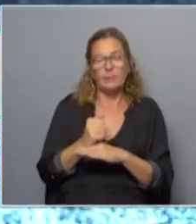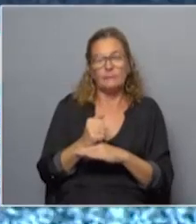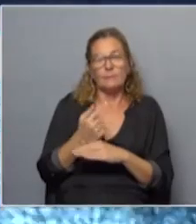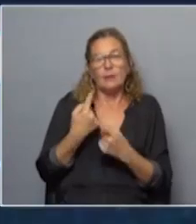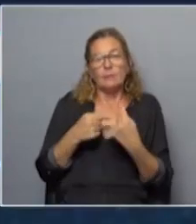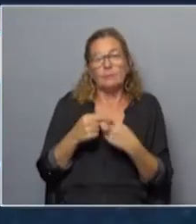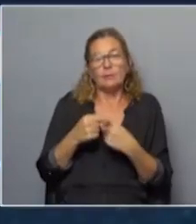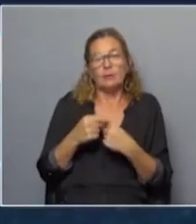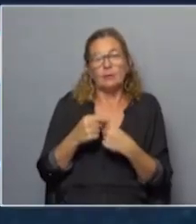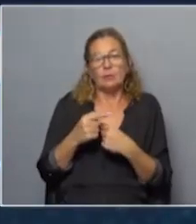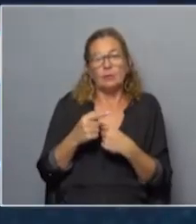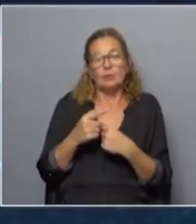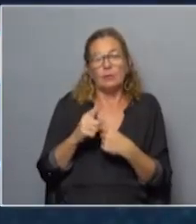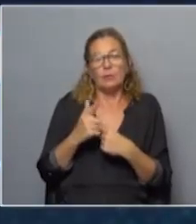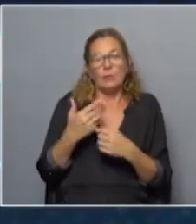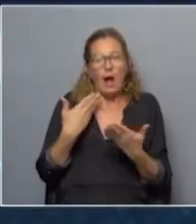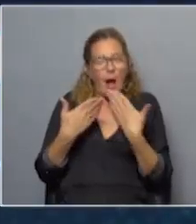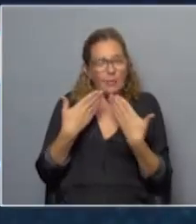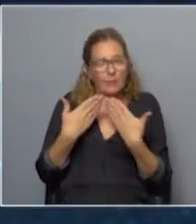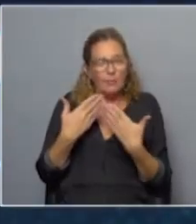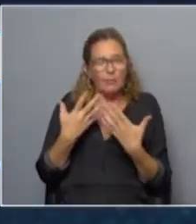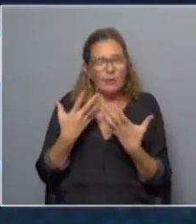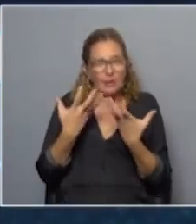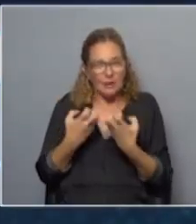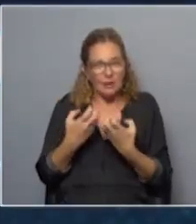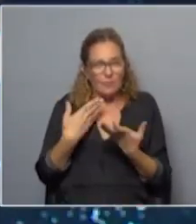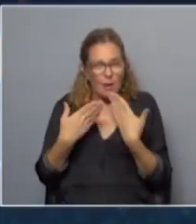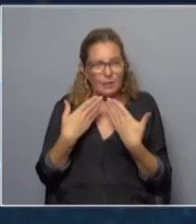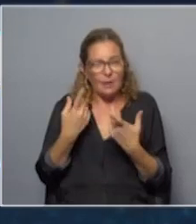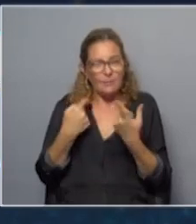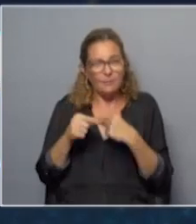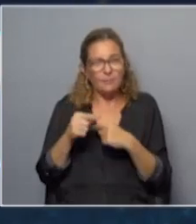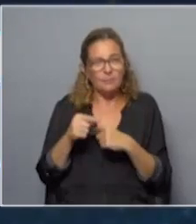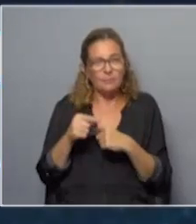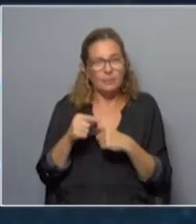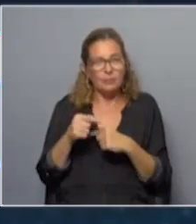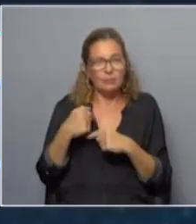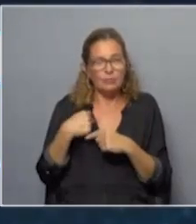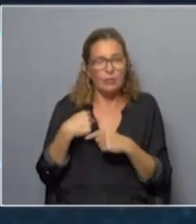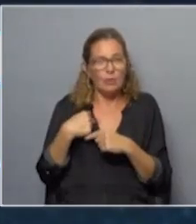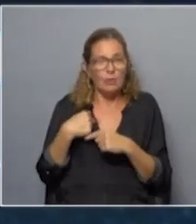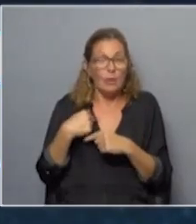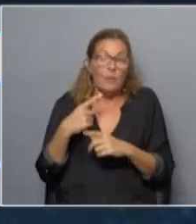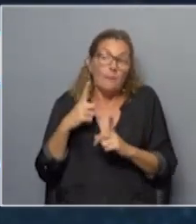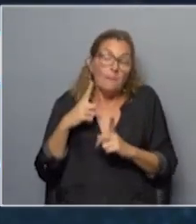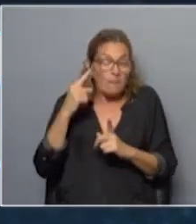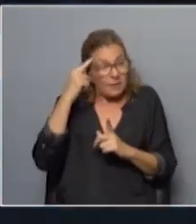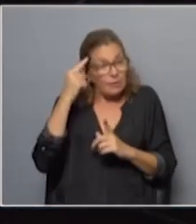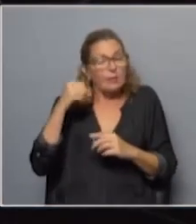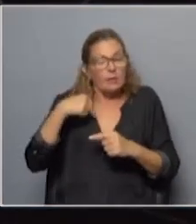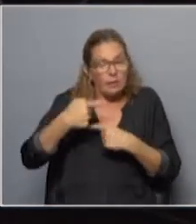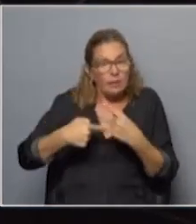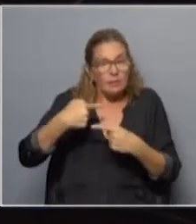lamentablemente no tenemos el tipo de diálogo que quisiéramos tener pero hay supongo yo que hay esperanzas debemos seguir tratando